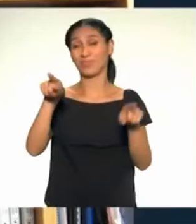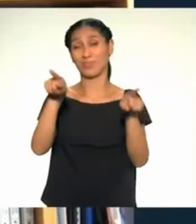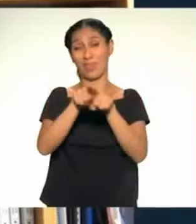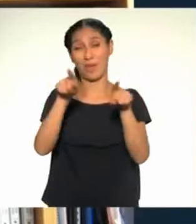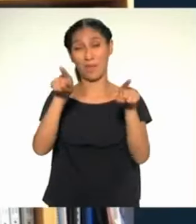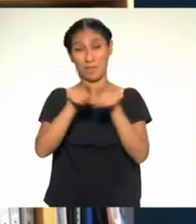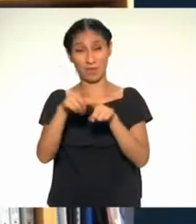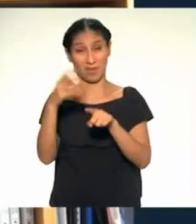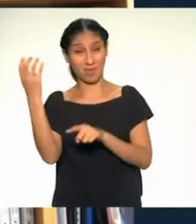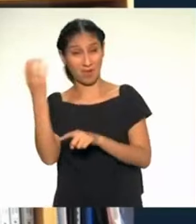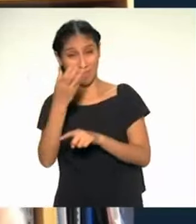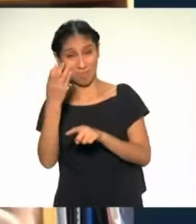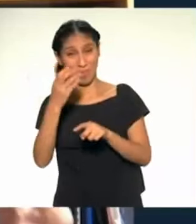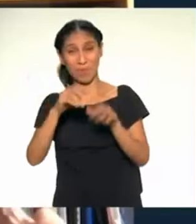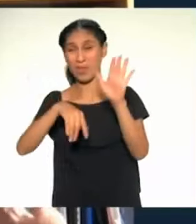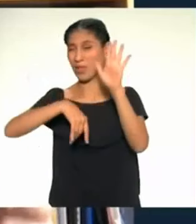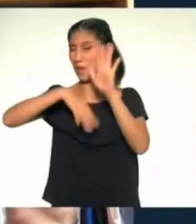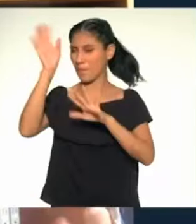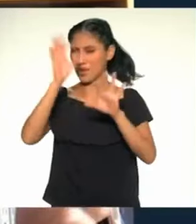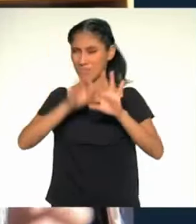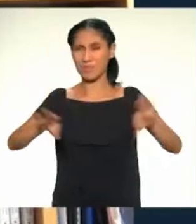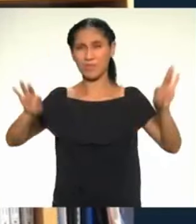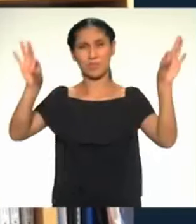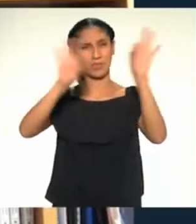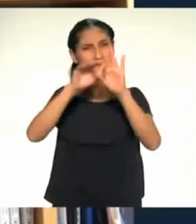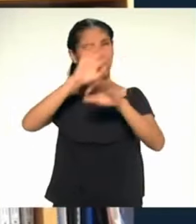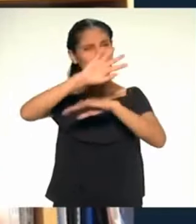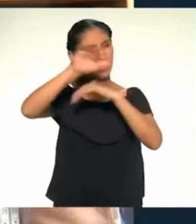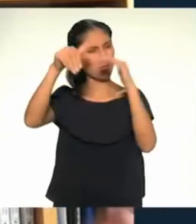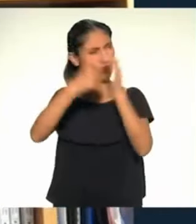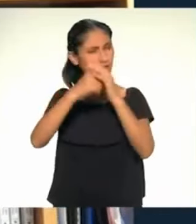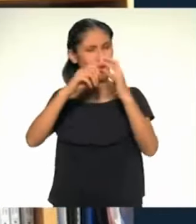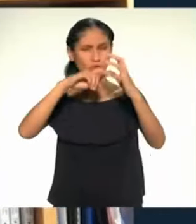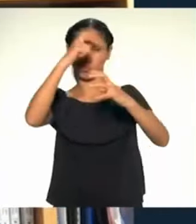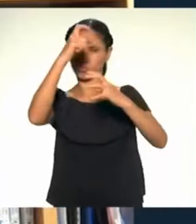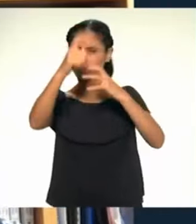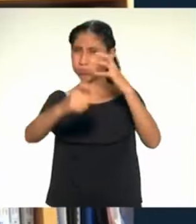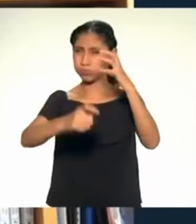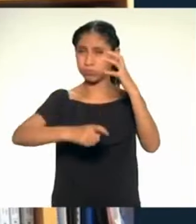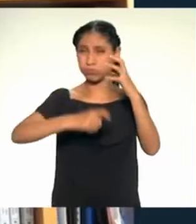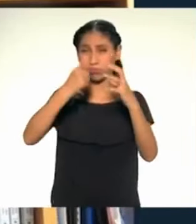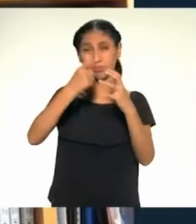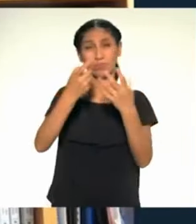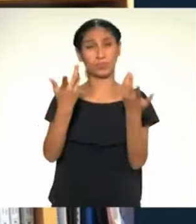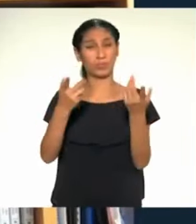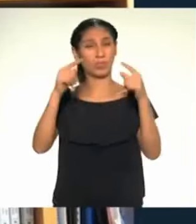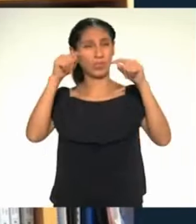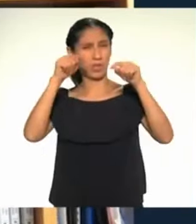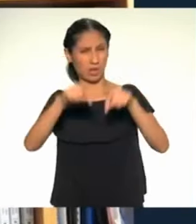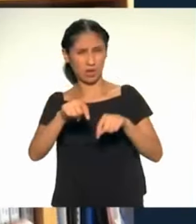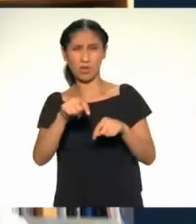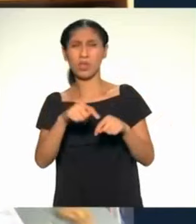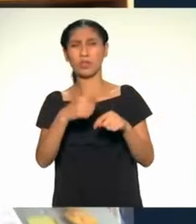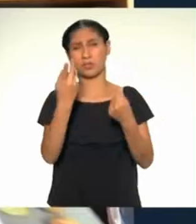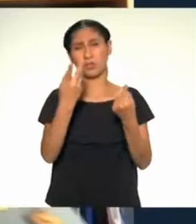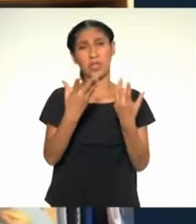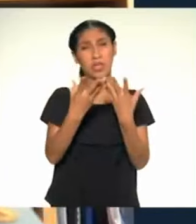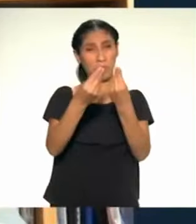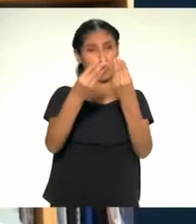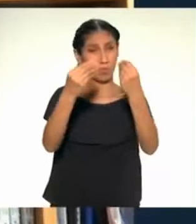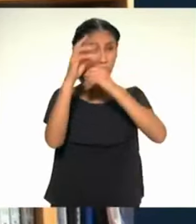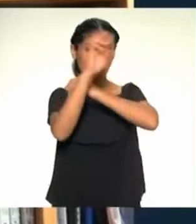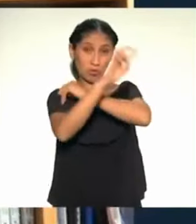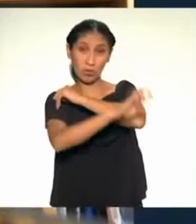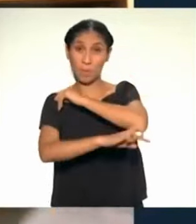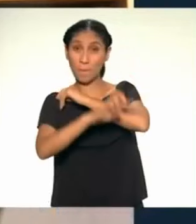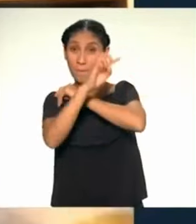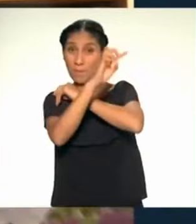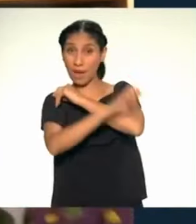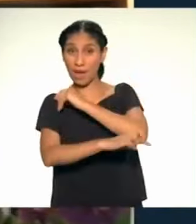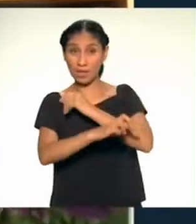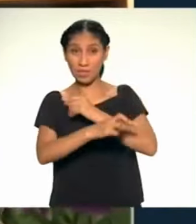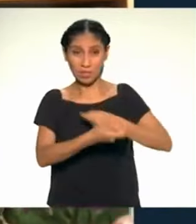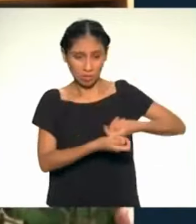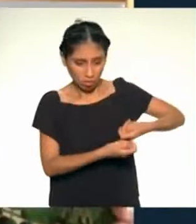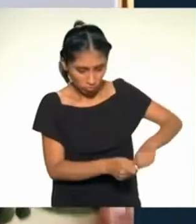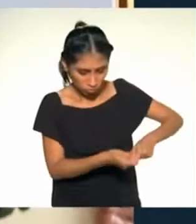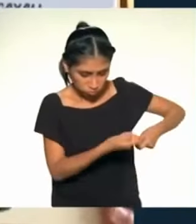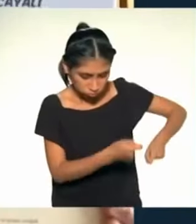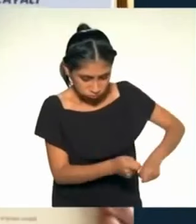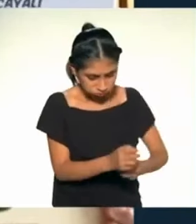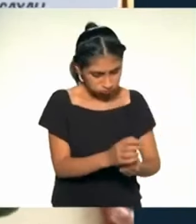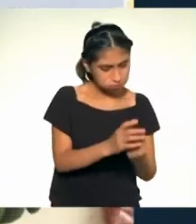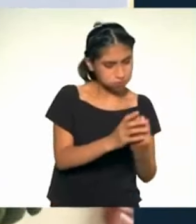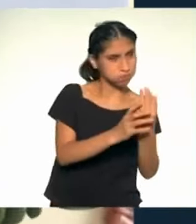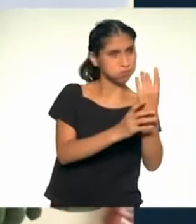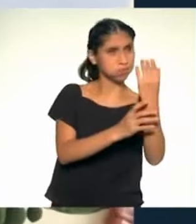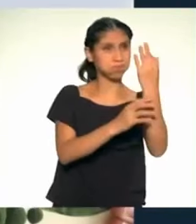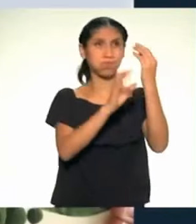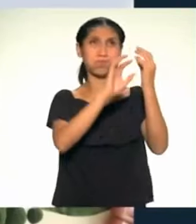mundo. Y a pesar de que hoy día se cultiva en muchísimos países del mundo, es difícil encontrar una diversidad